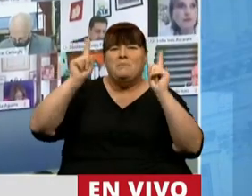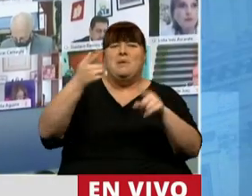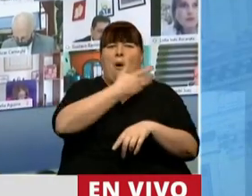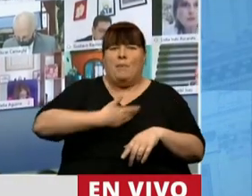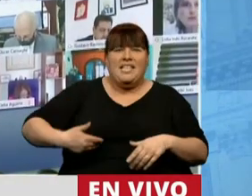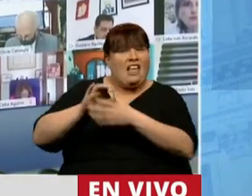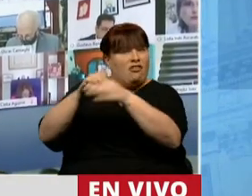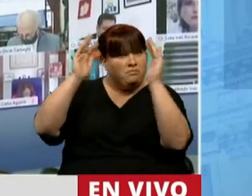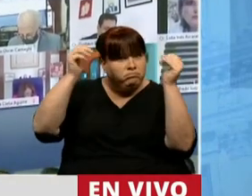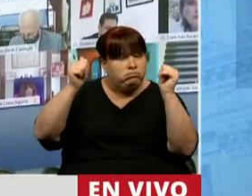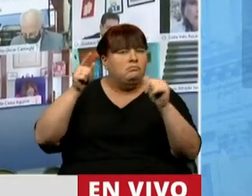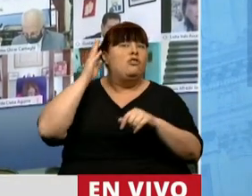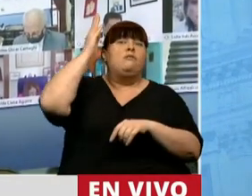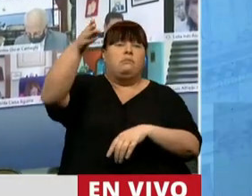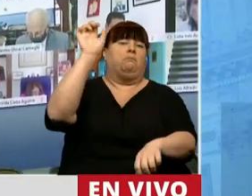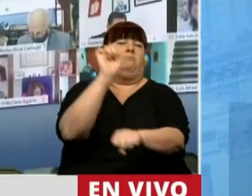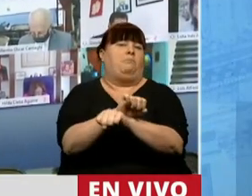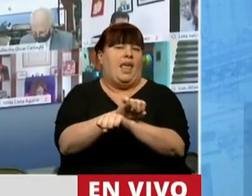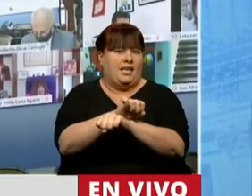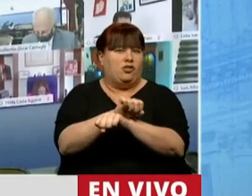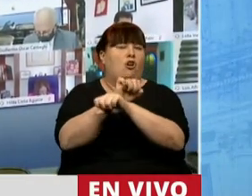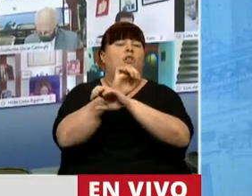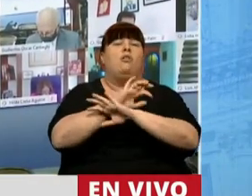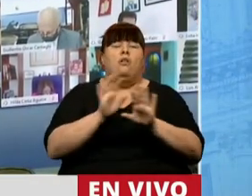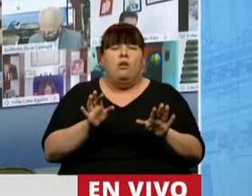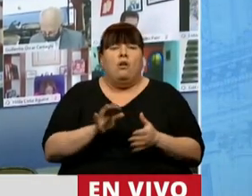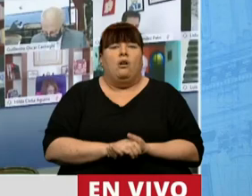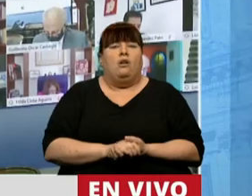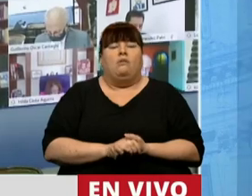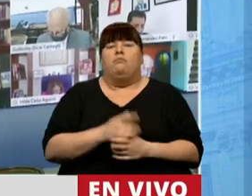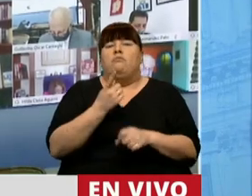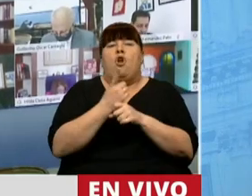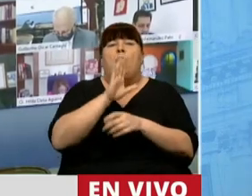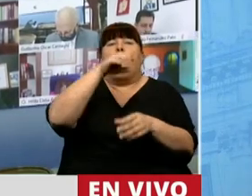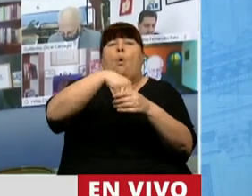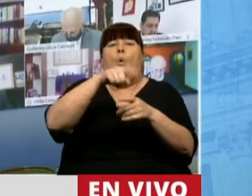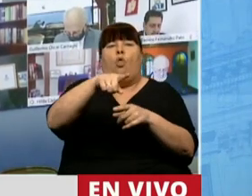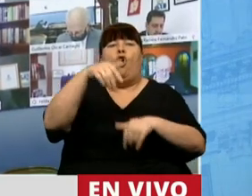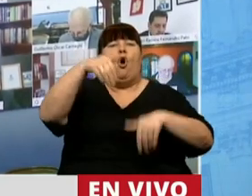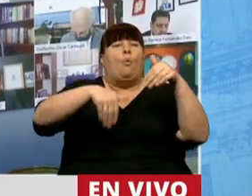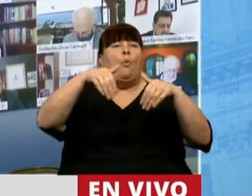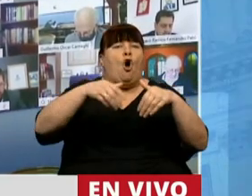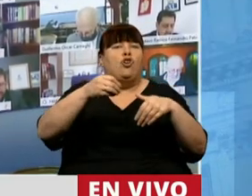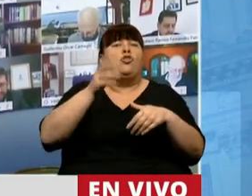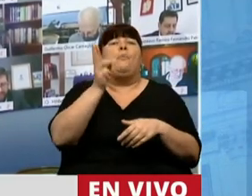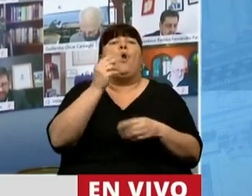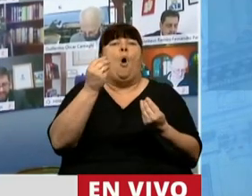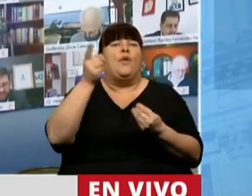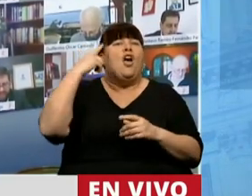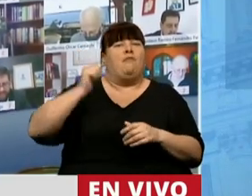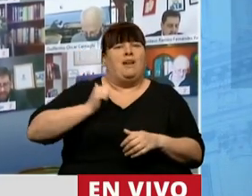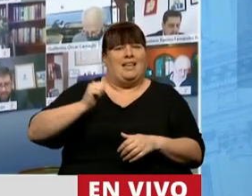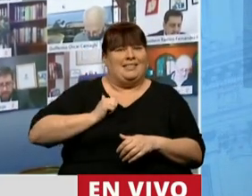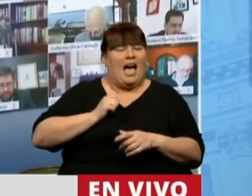presidente Alfonsín, fue detenido, encarcelado y no pudo participar de las elecciones proscripto por aquel